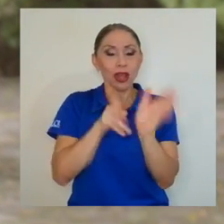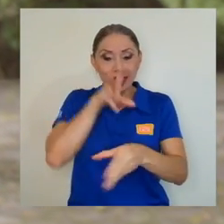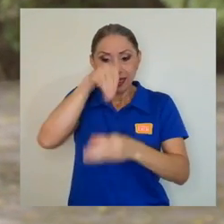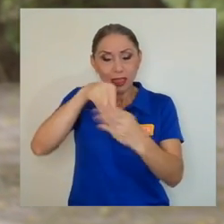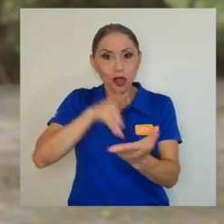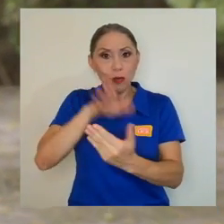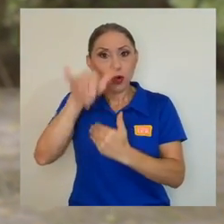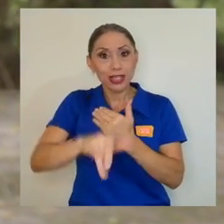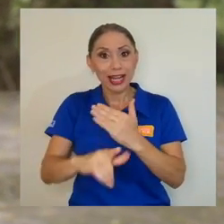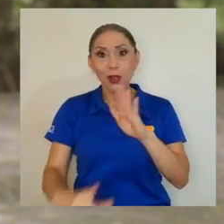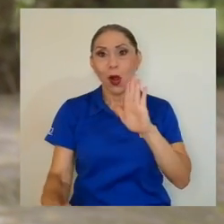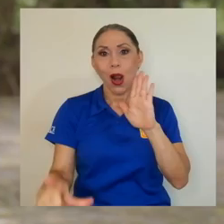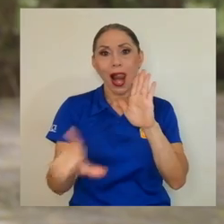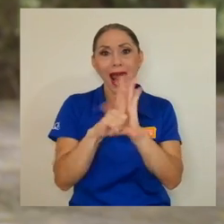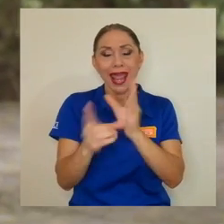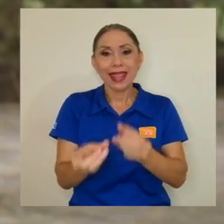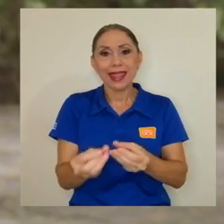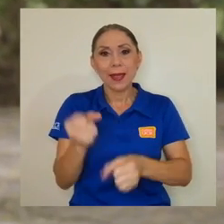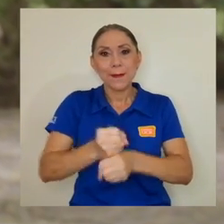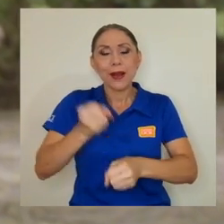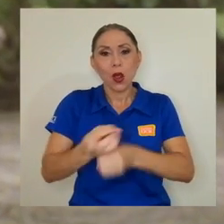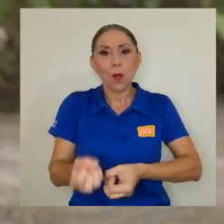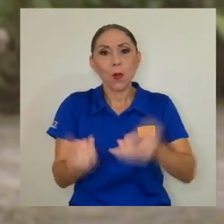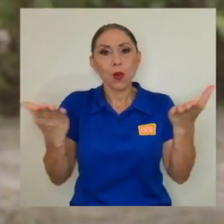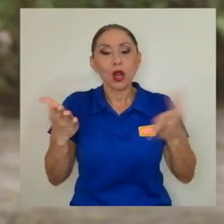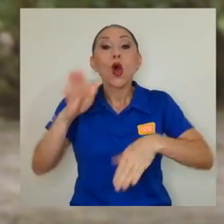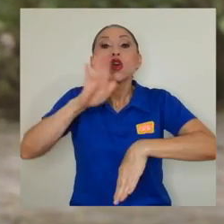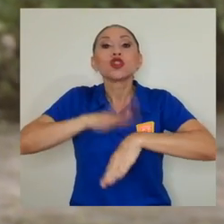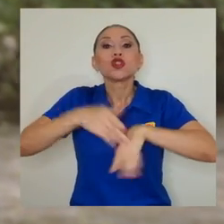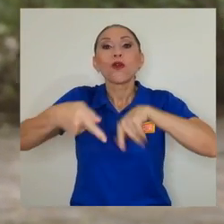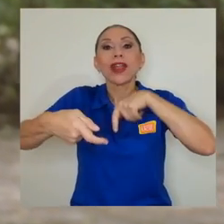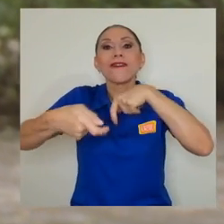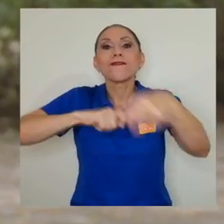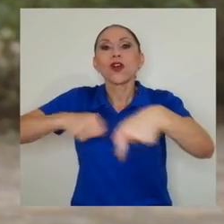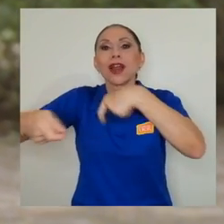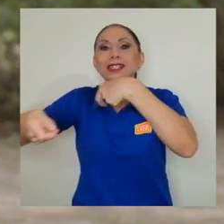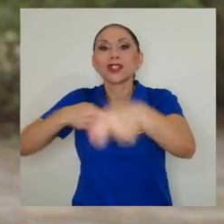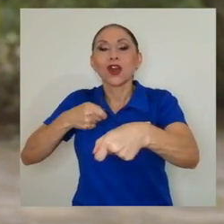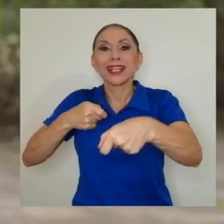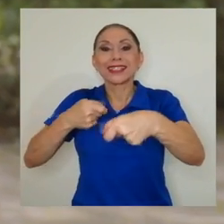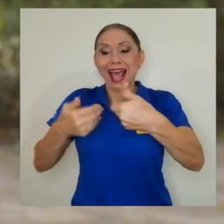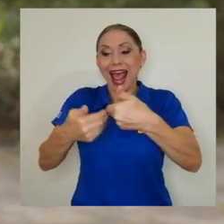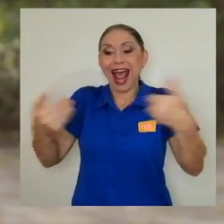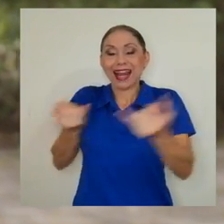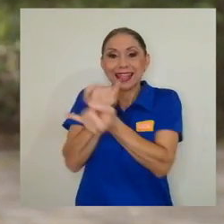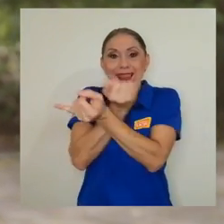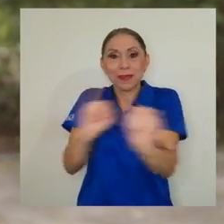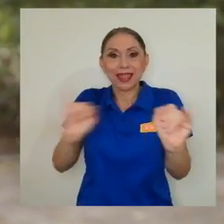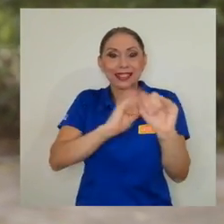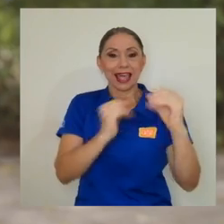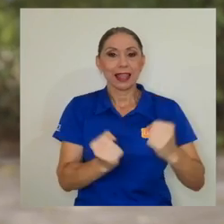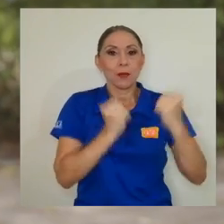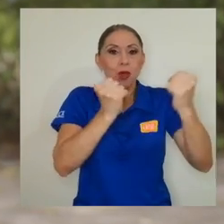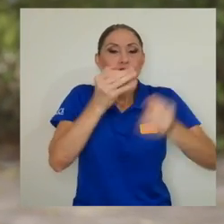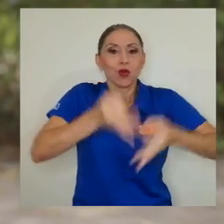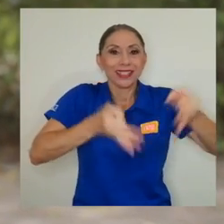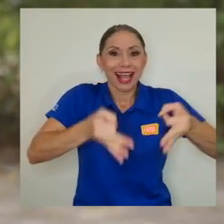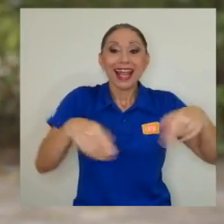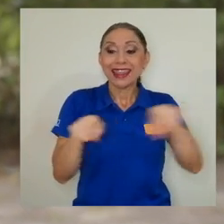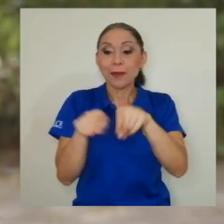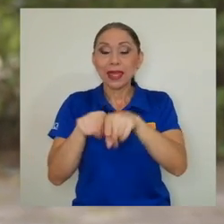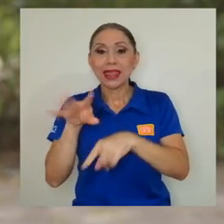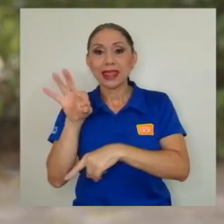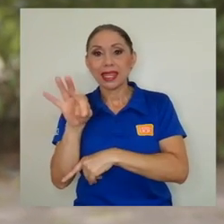Ley Marco de Empleo Público sobre violaciones a la independencia del Poder Judicial y del Tribunal Supremo de Elecciones,